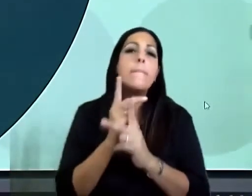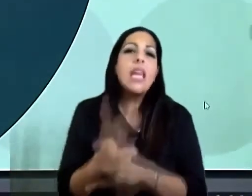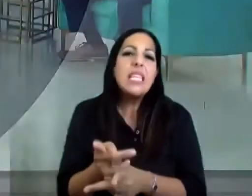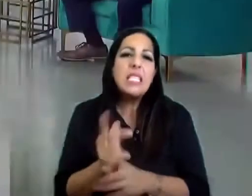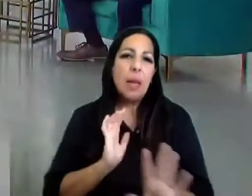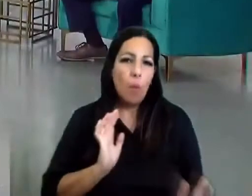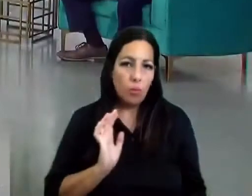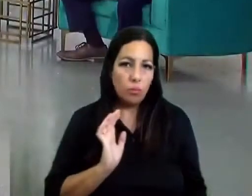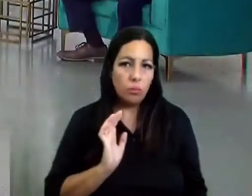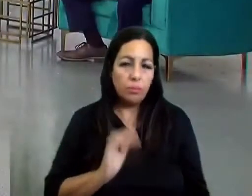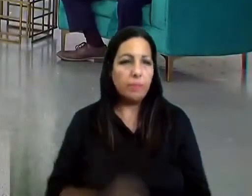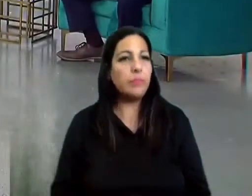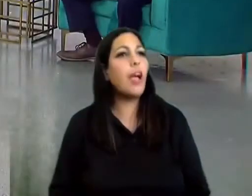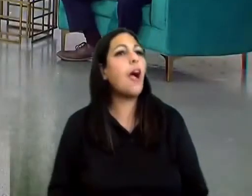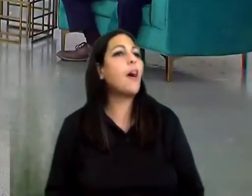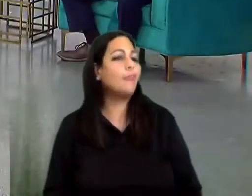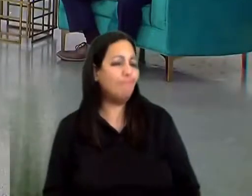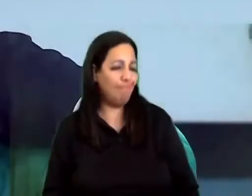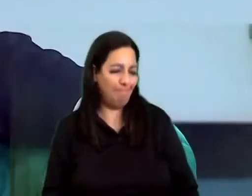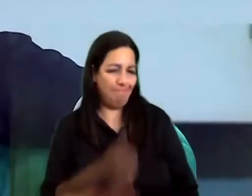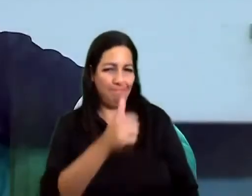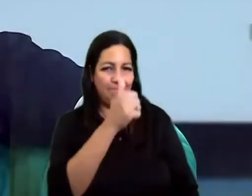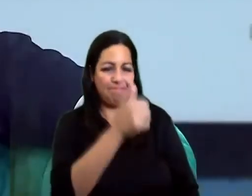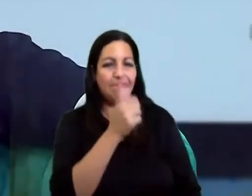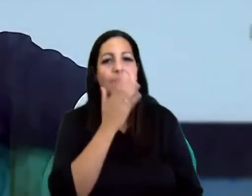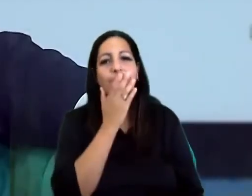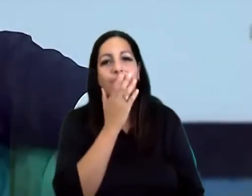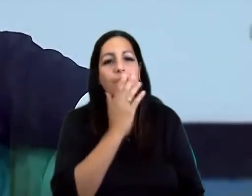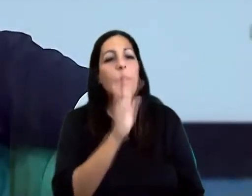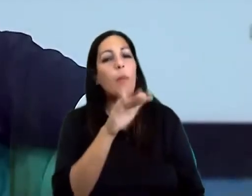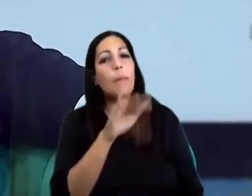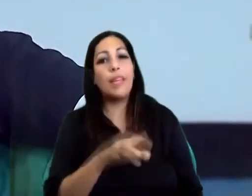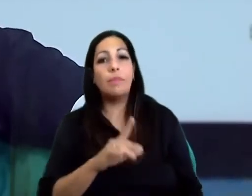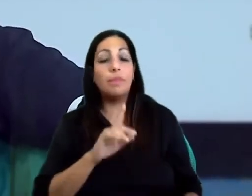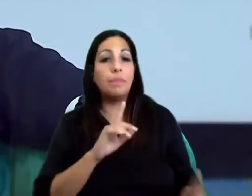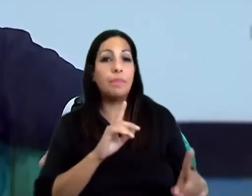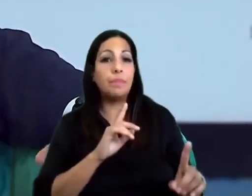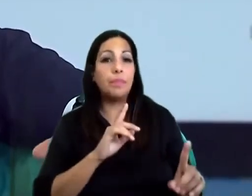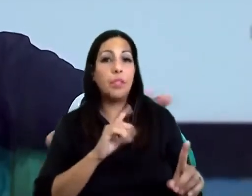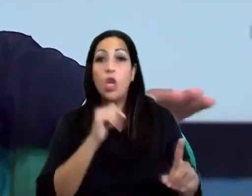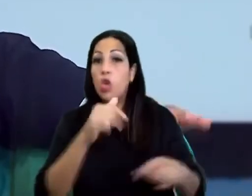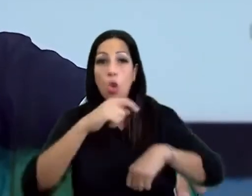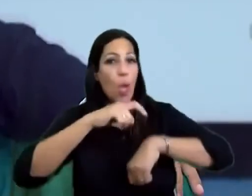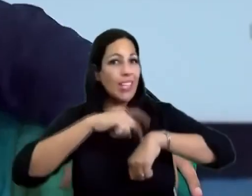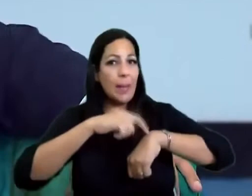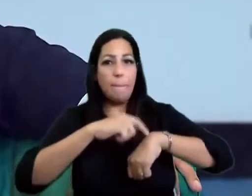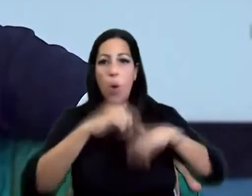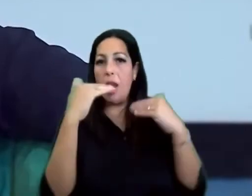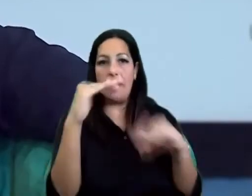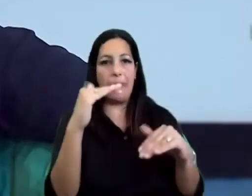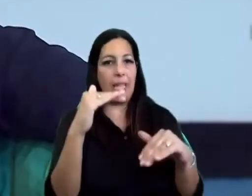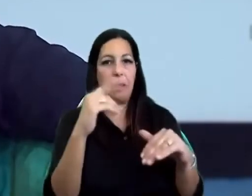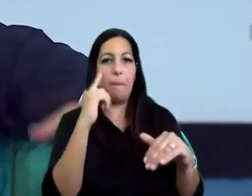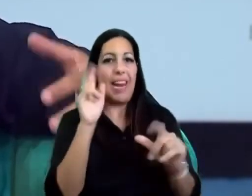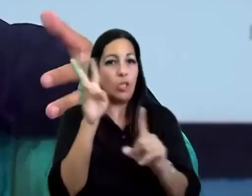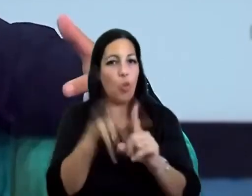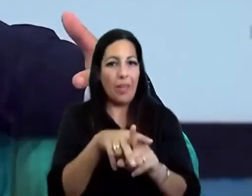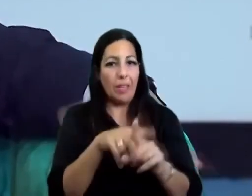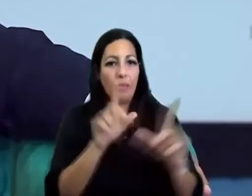préstamo? Secretario. Excelente pregunta, Mari Carmen. La contestación es que no hay fecha límite para